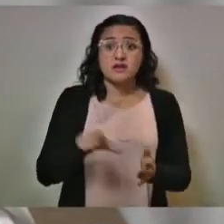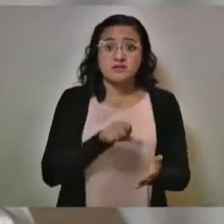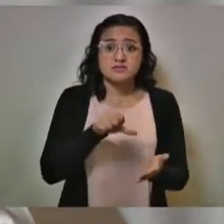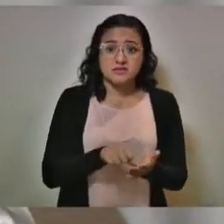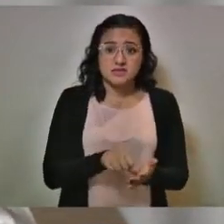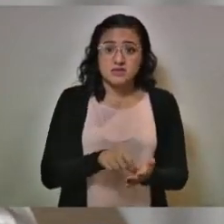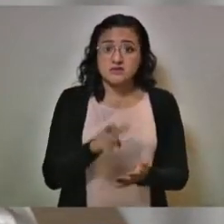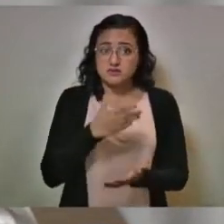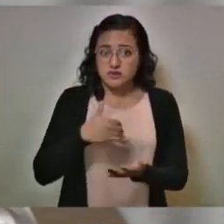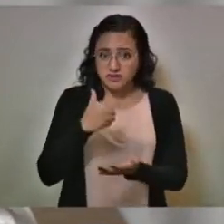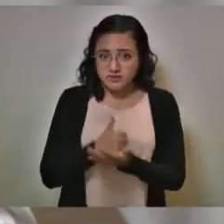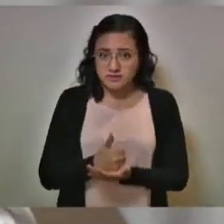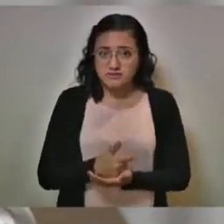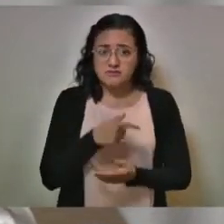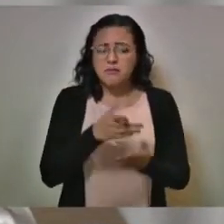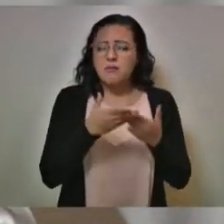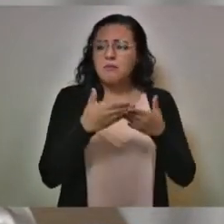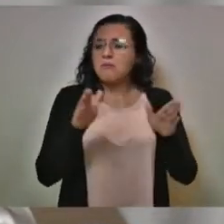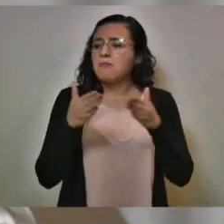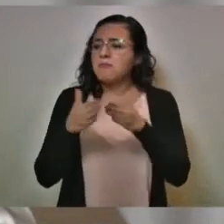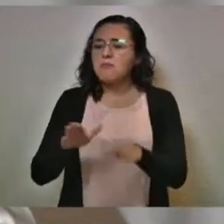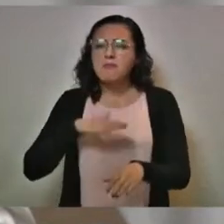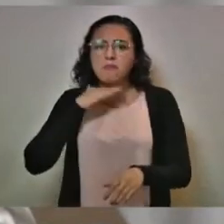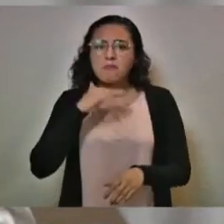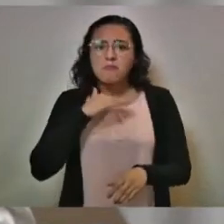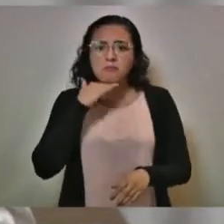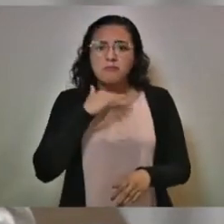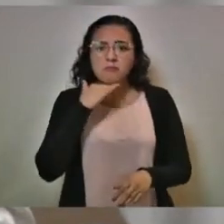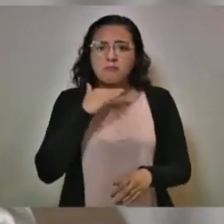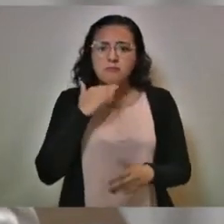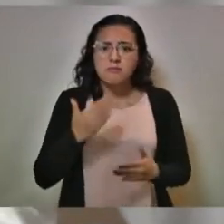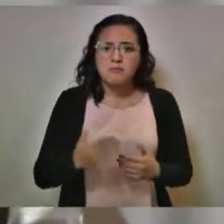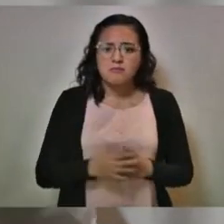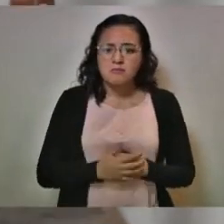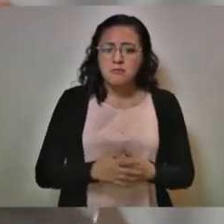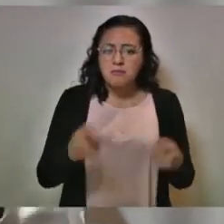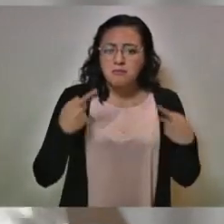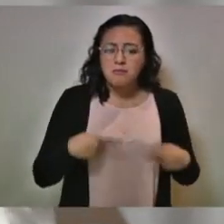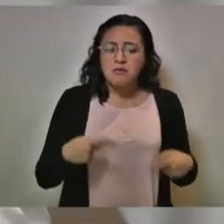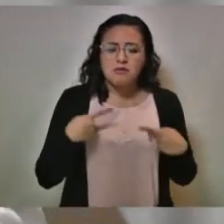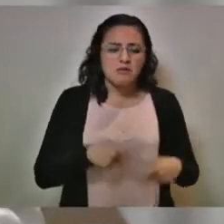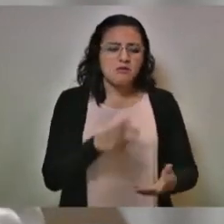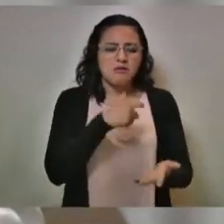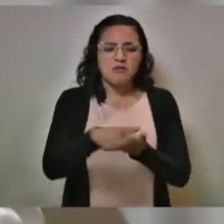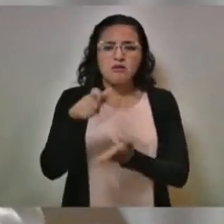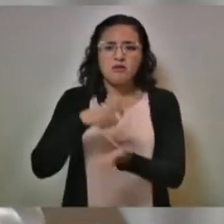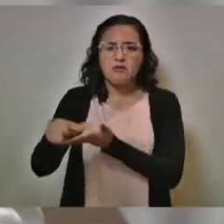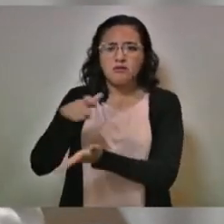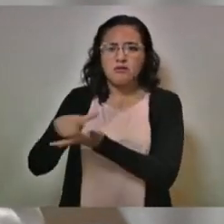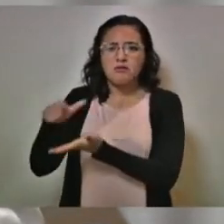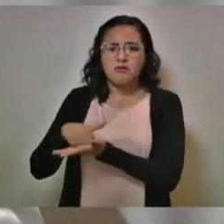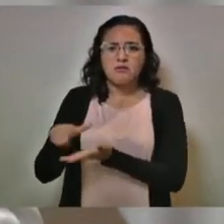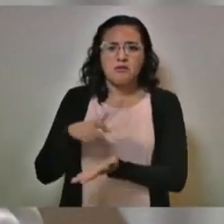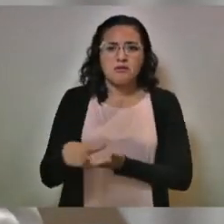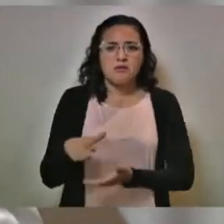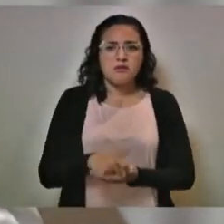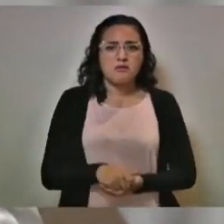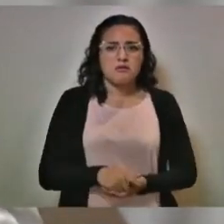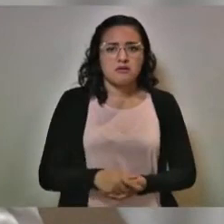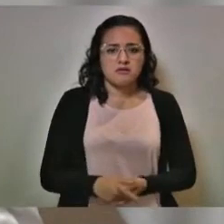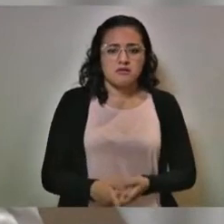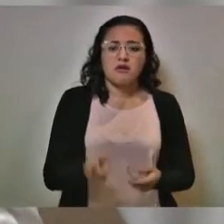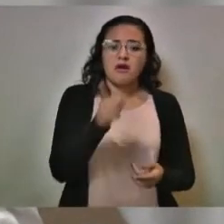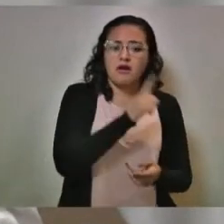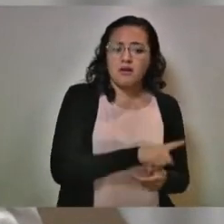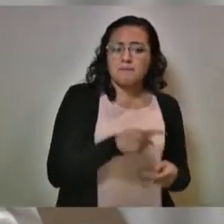de la ciudad, abrieron sus puertas y la gente llegó y compró. O las dos partes,